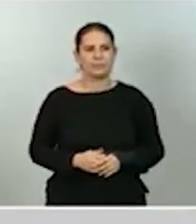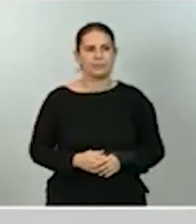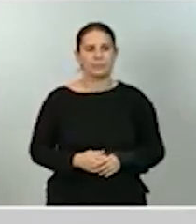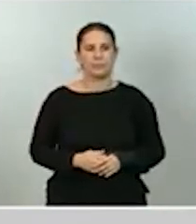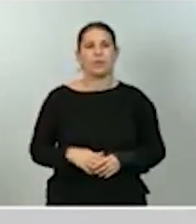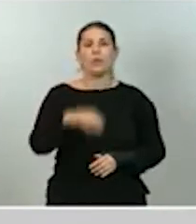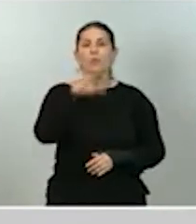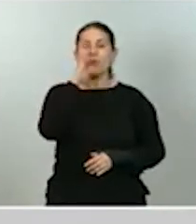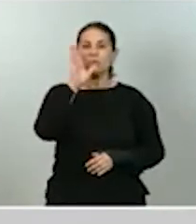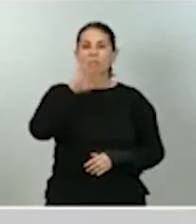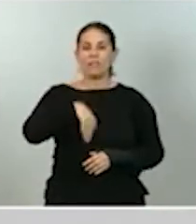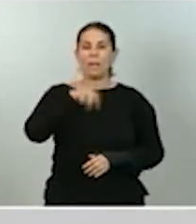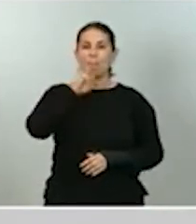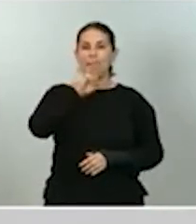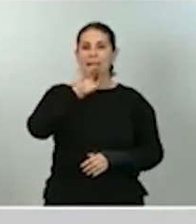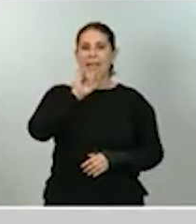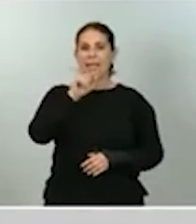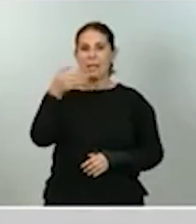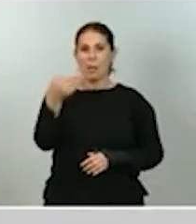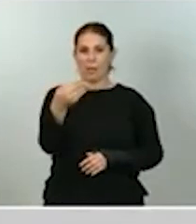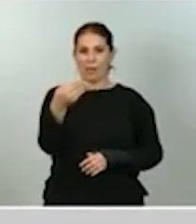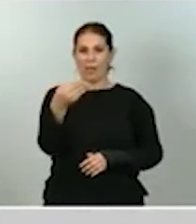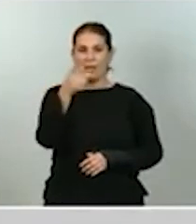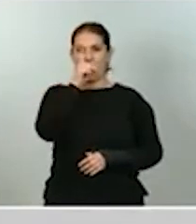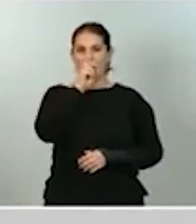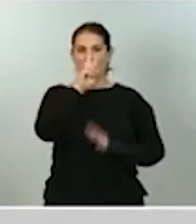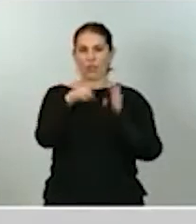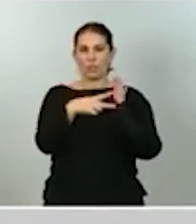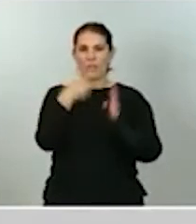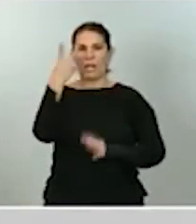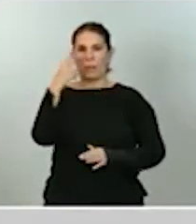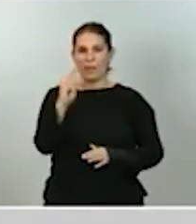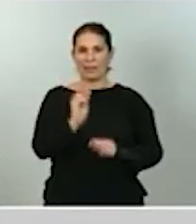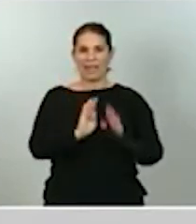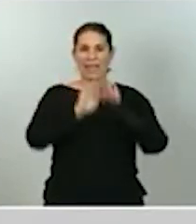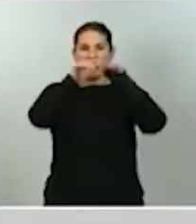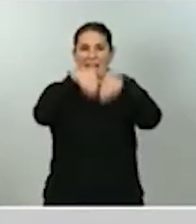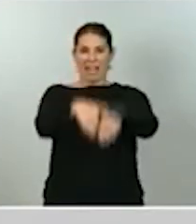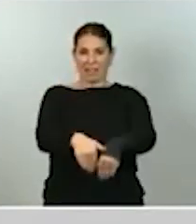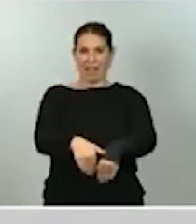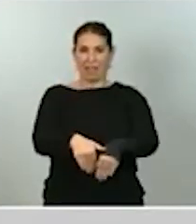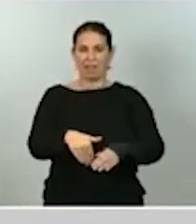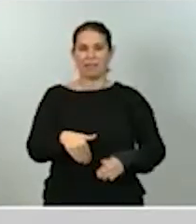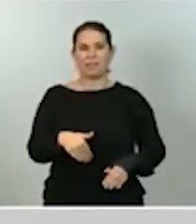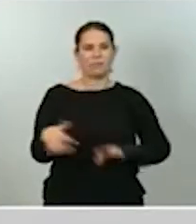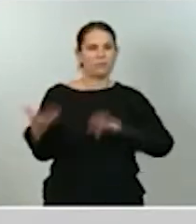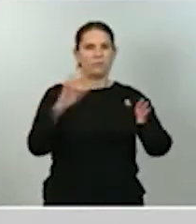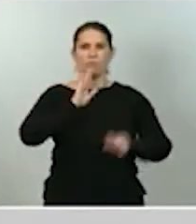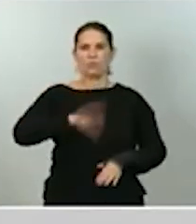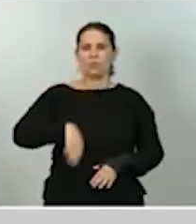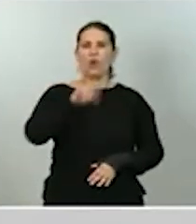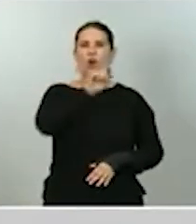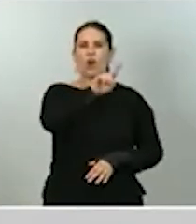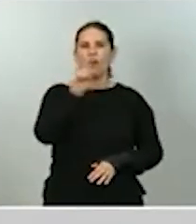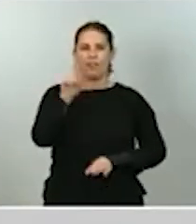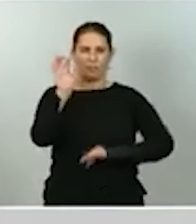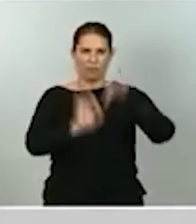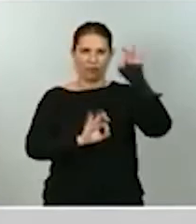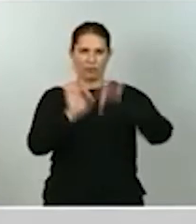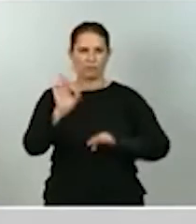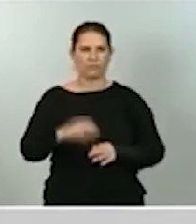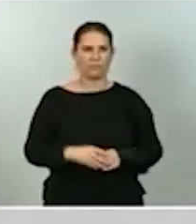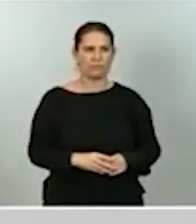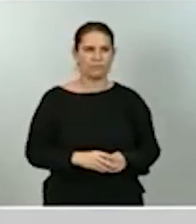PIB en el curso de 2020 esté en el entorno del 11%. Este efecto